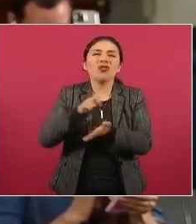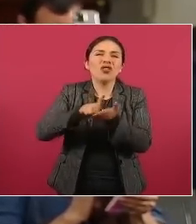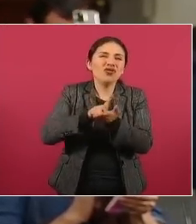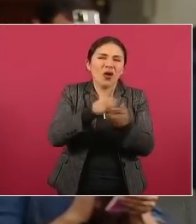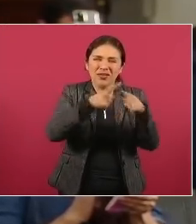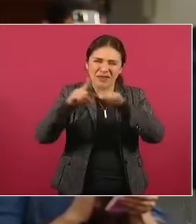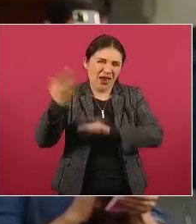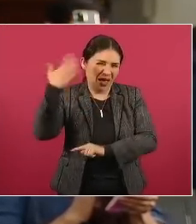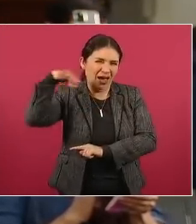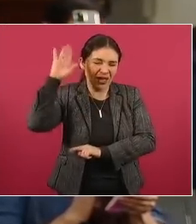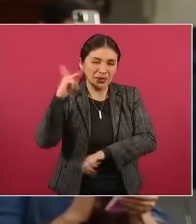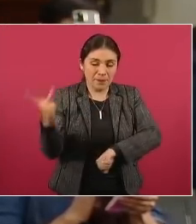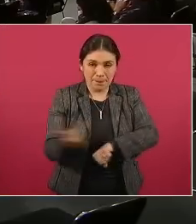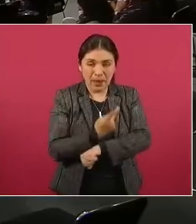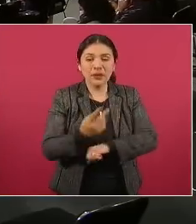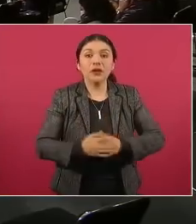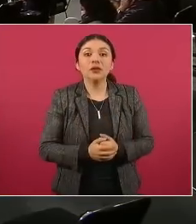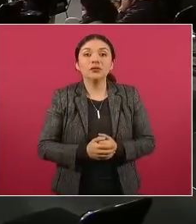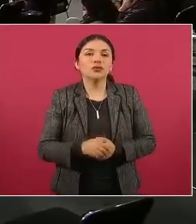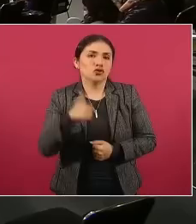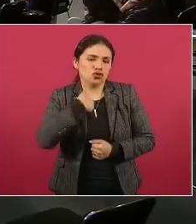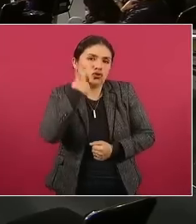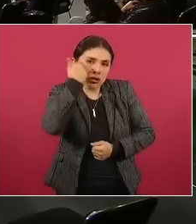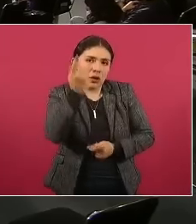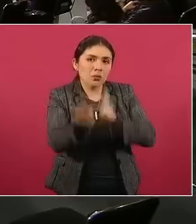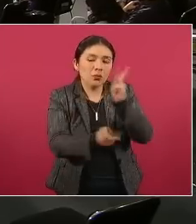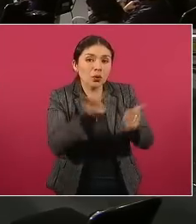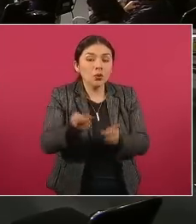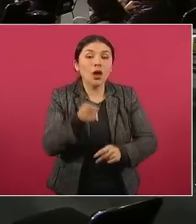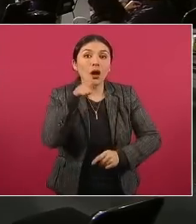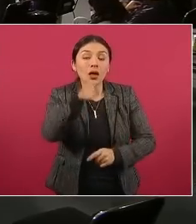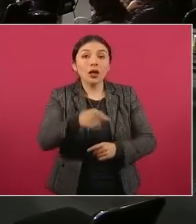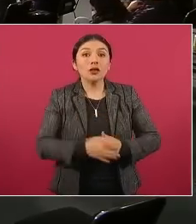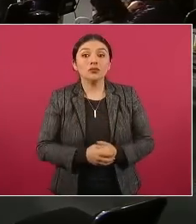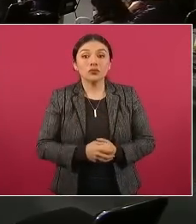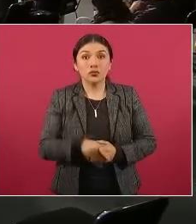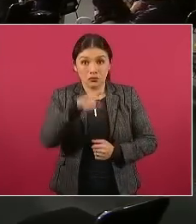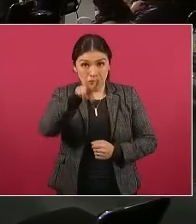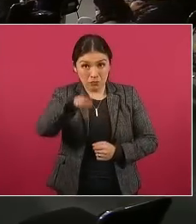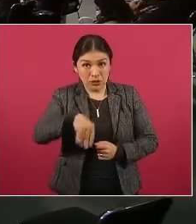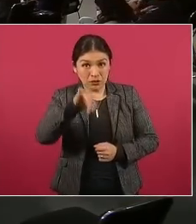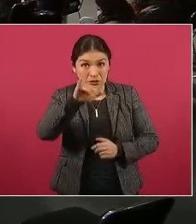Todo esto lo pueden ustedes consultar perfectamente. Ahí está la Constitución.